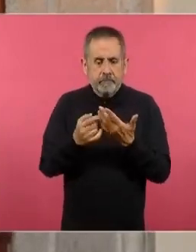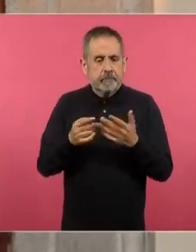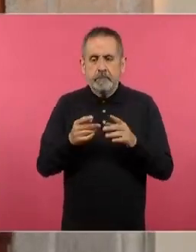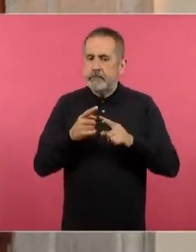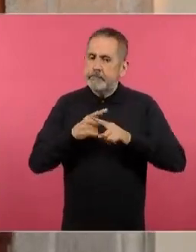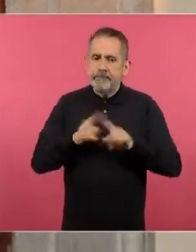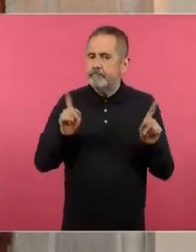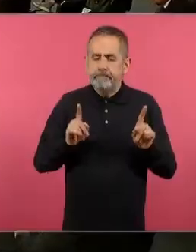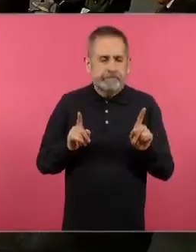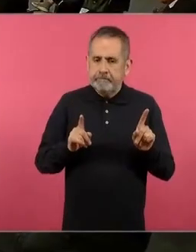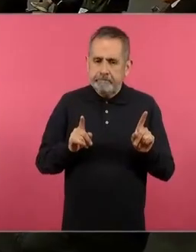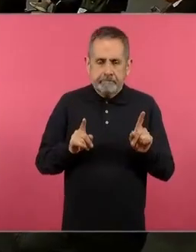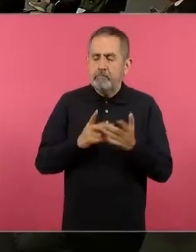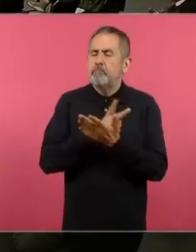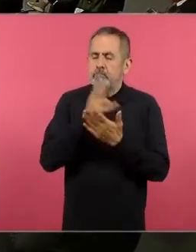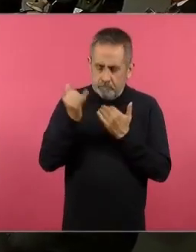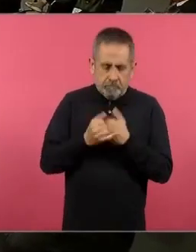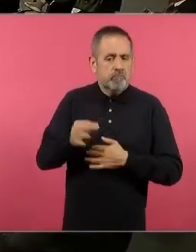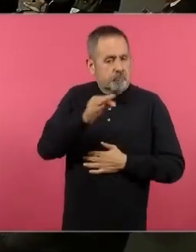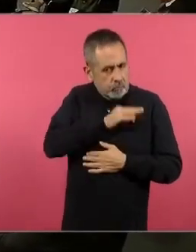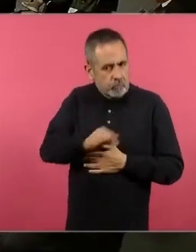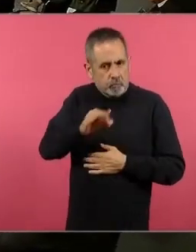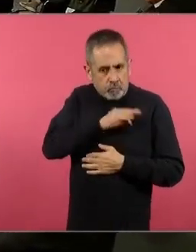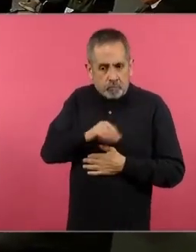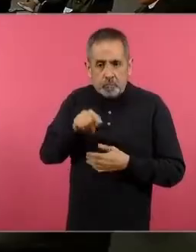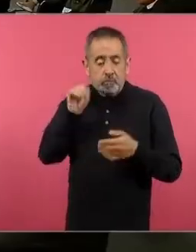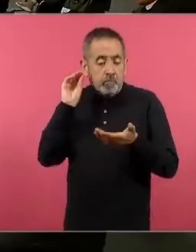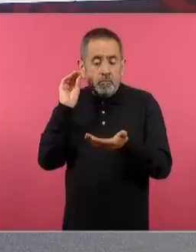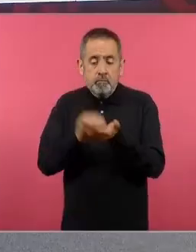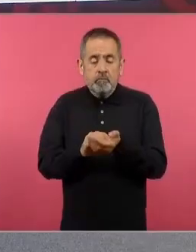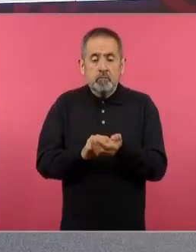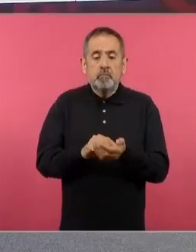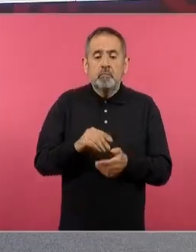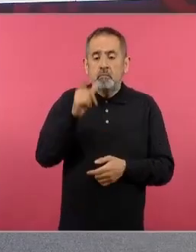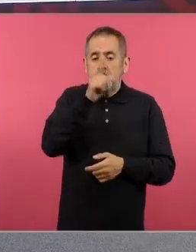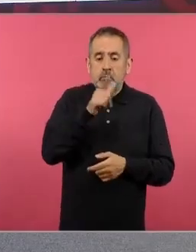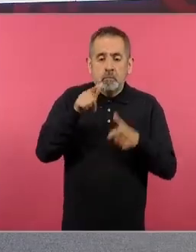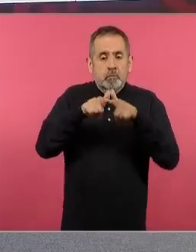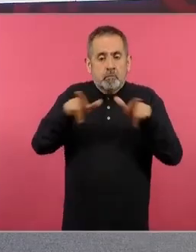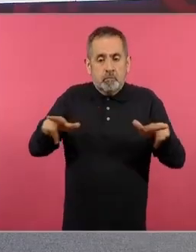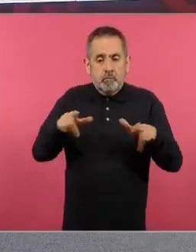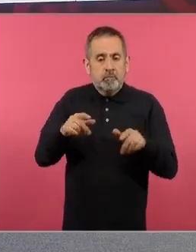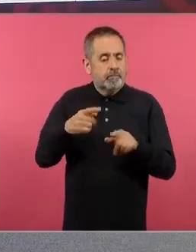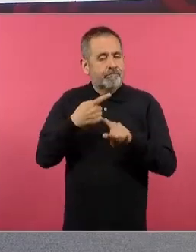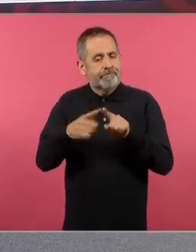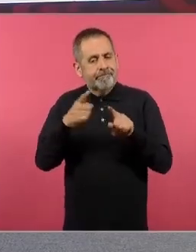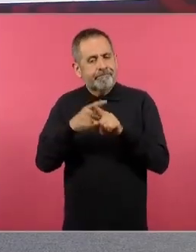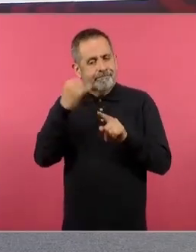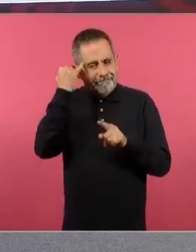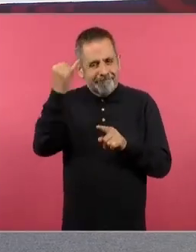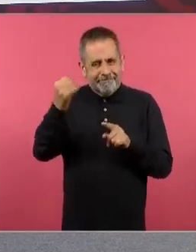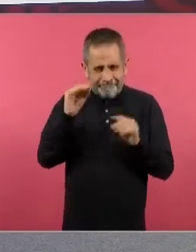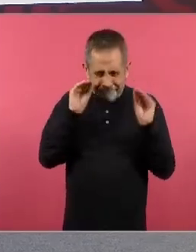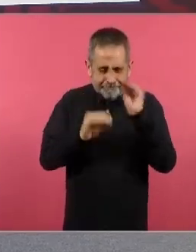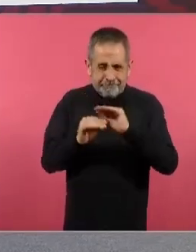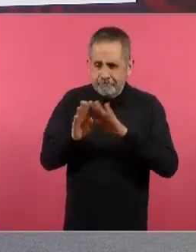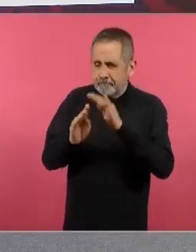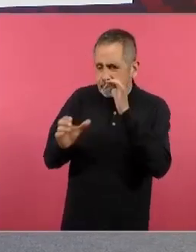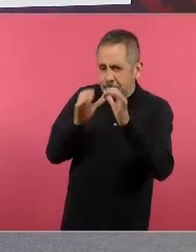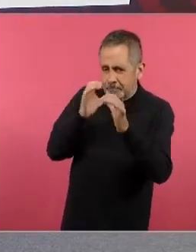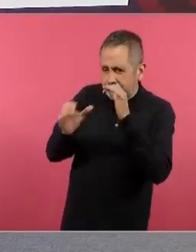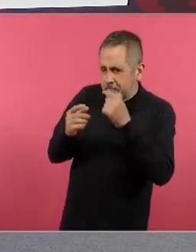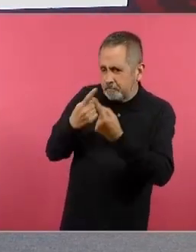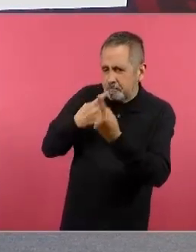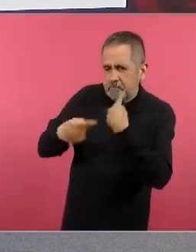tener esa situación, porque los tipos de lenguajes que se trabajan acá, son todos aquellos lenguajes con los que pueden acceder al